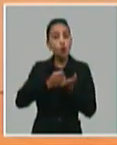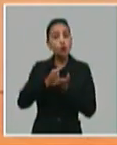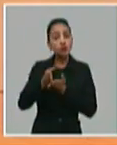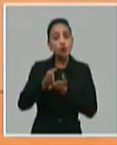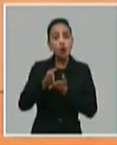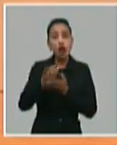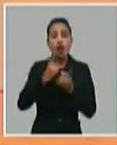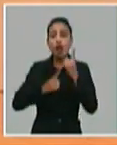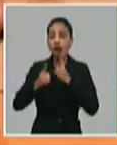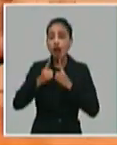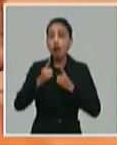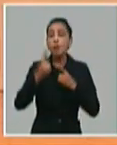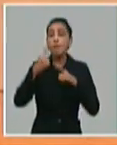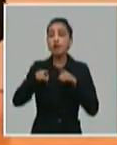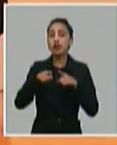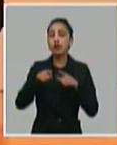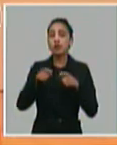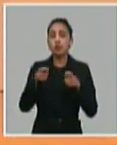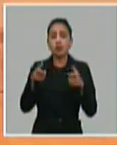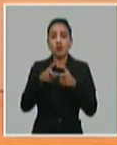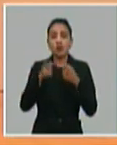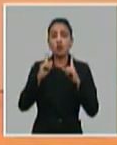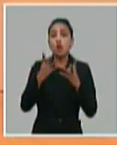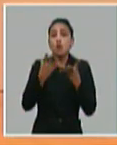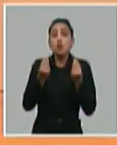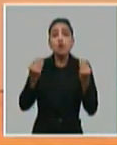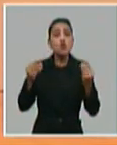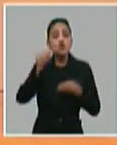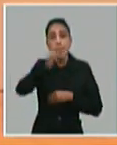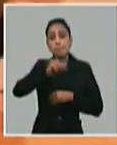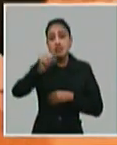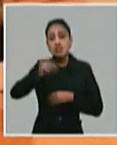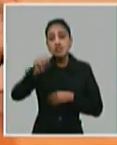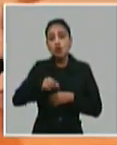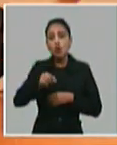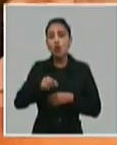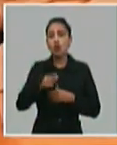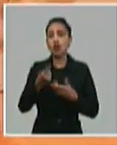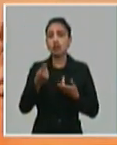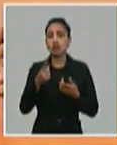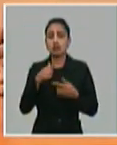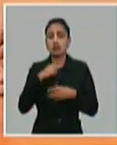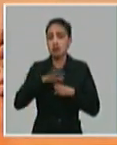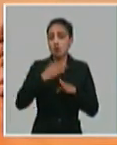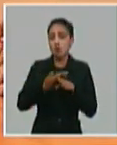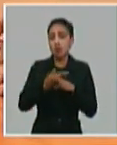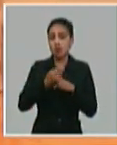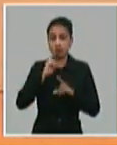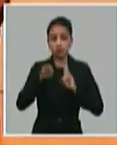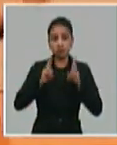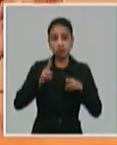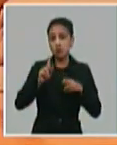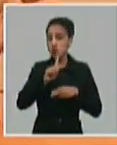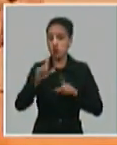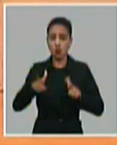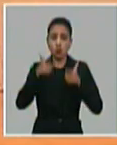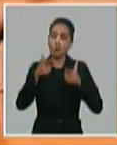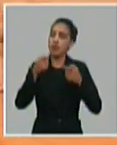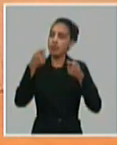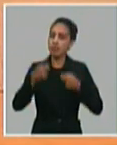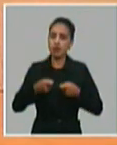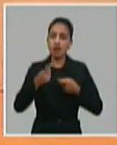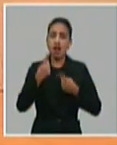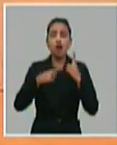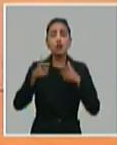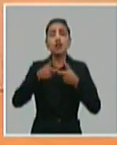necesario, pero evitar aquellas reuniones llenas de personas, violando lo que estamos orientando aquí mismo. Y muchas de ellas a veces nos